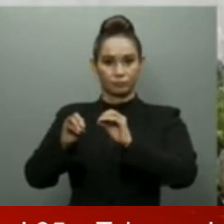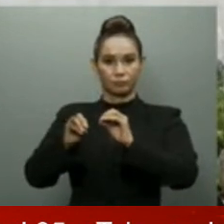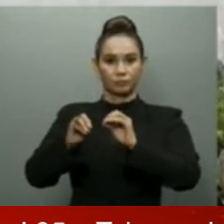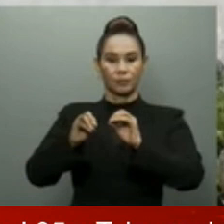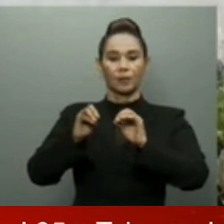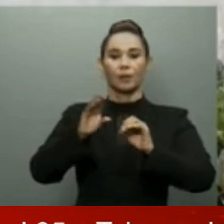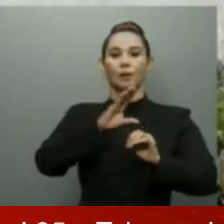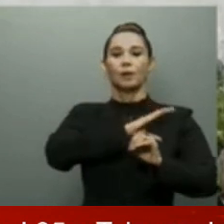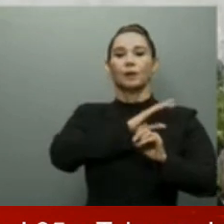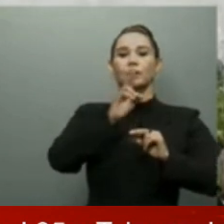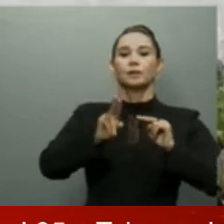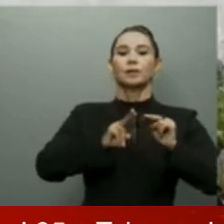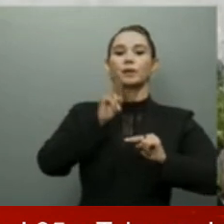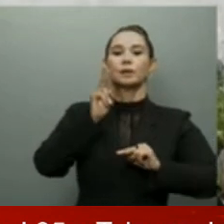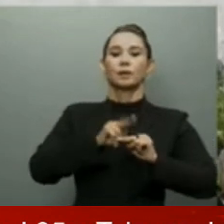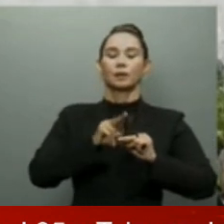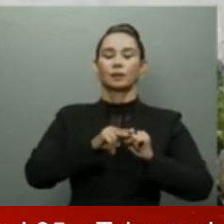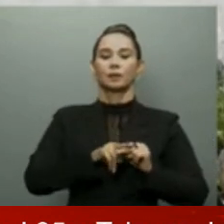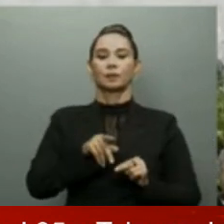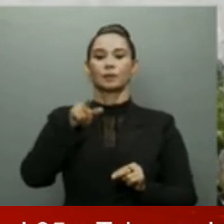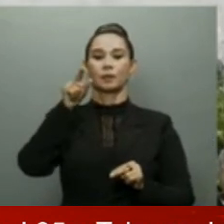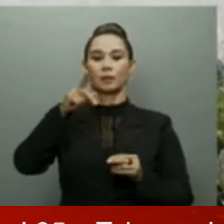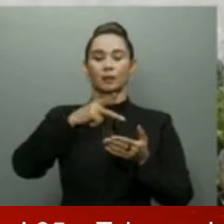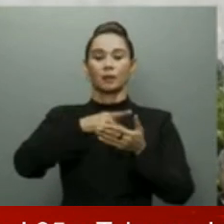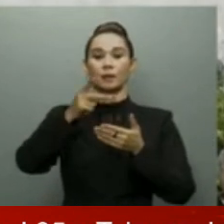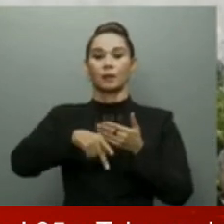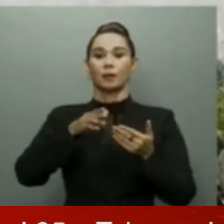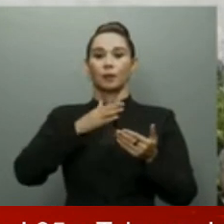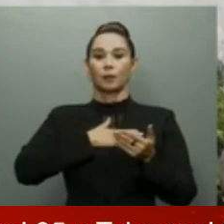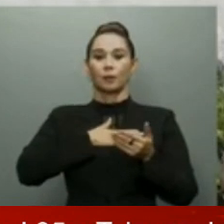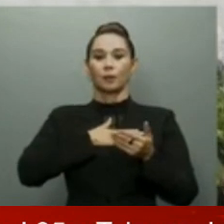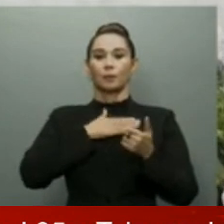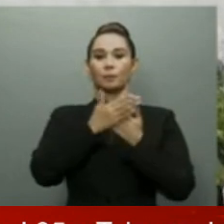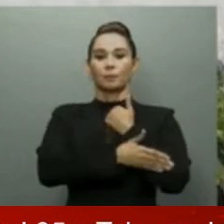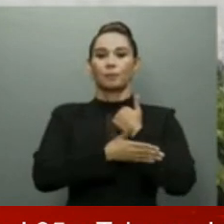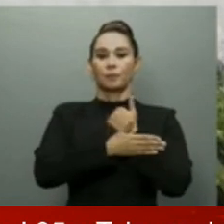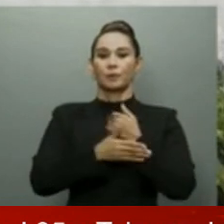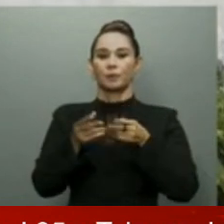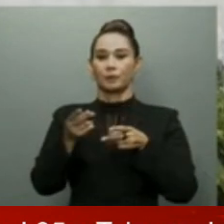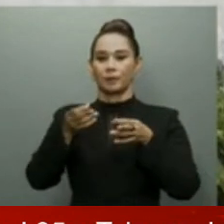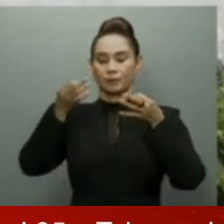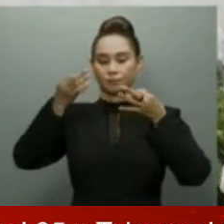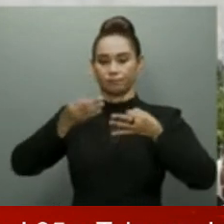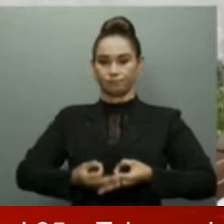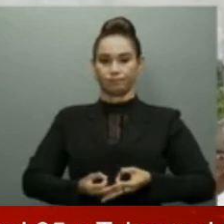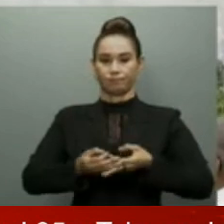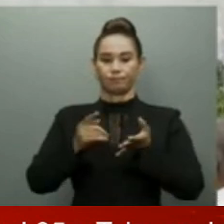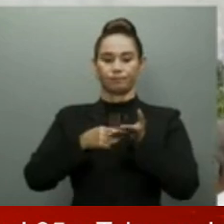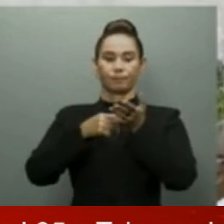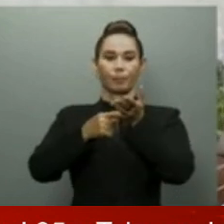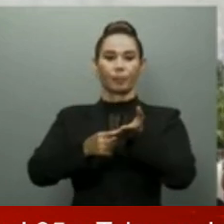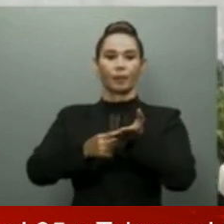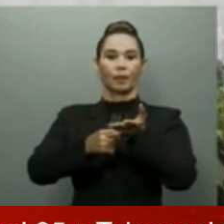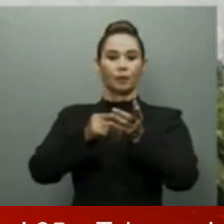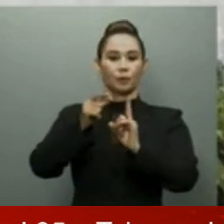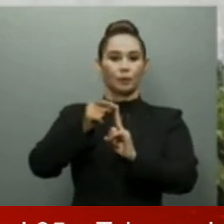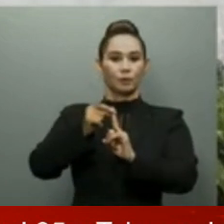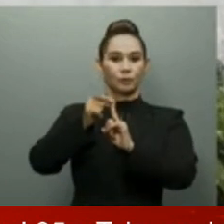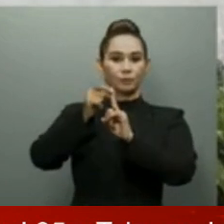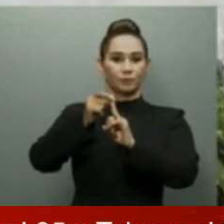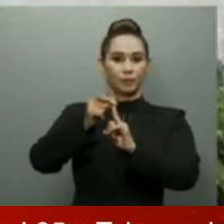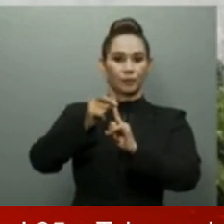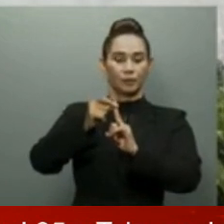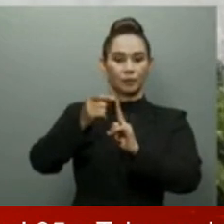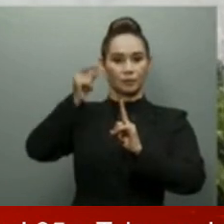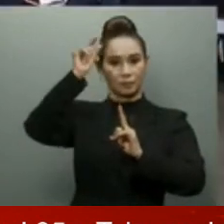Este plan, denominado Mi País Seguro, es uno de los pilares de la presente gestión ministerial. Transformar nuestra